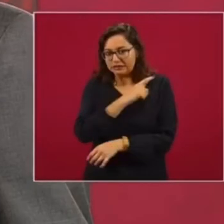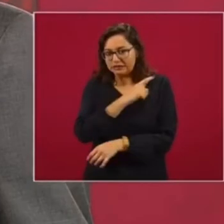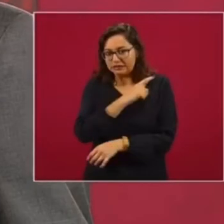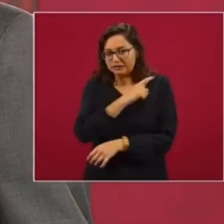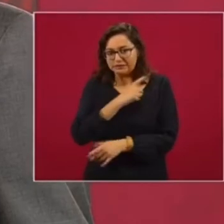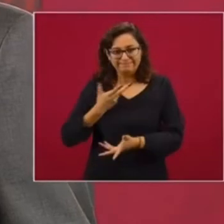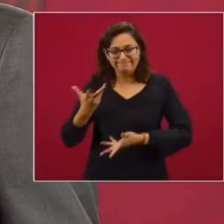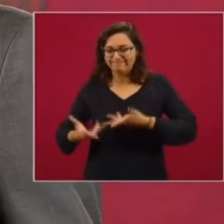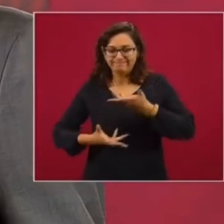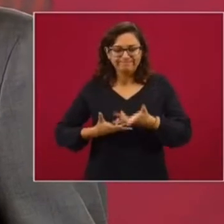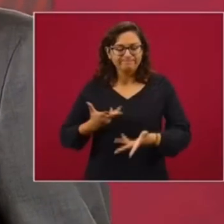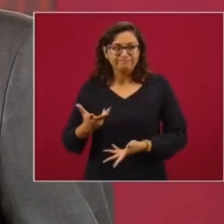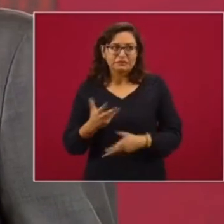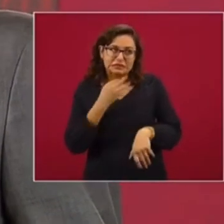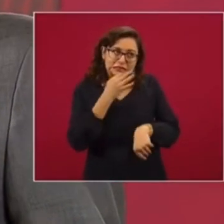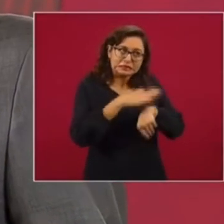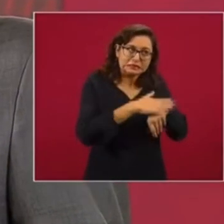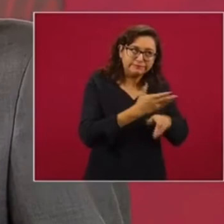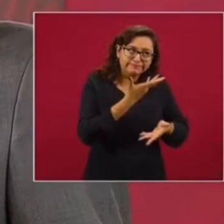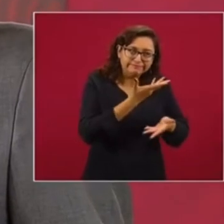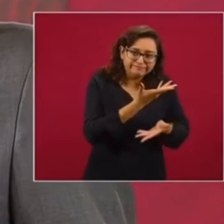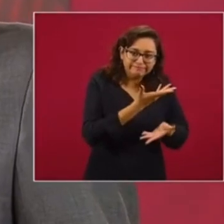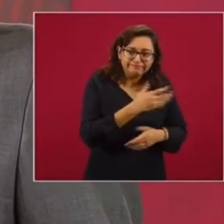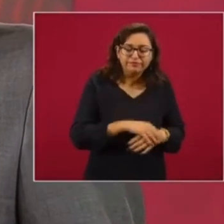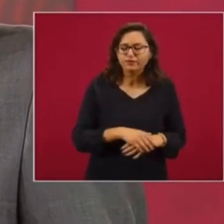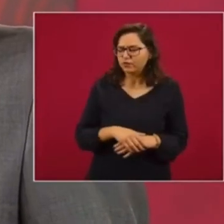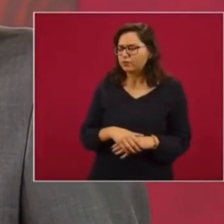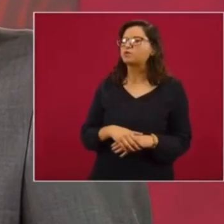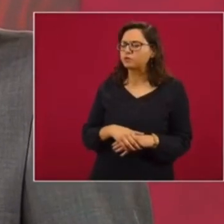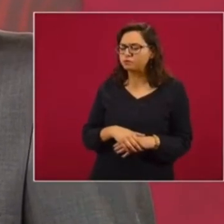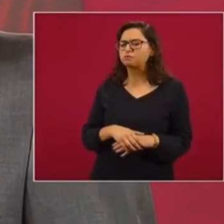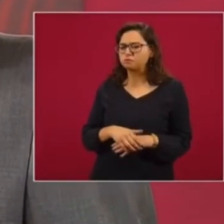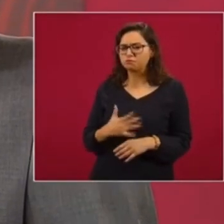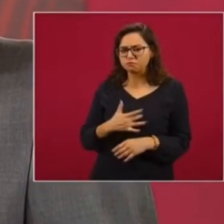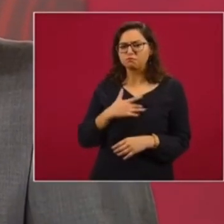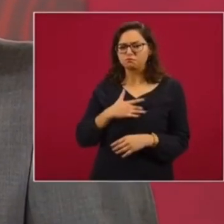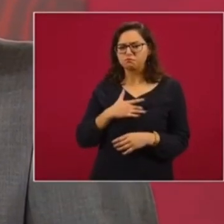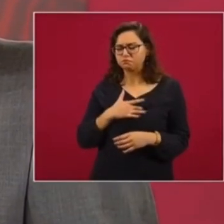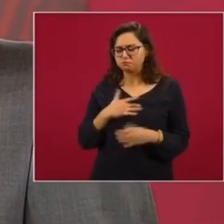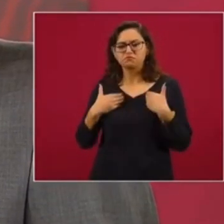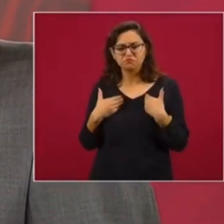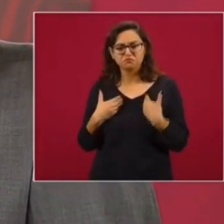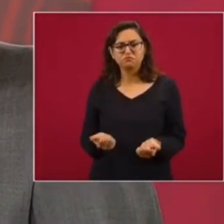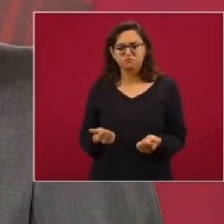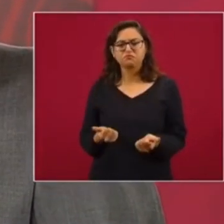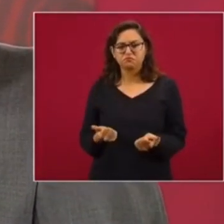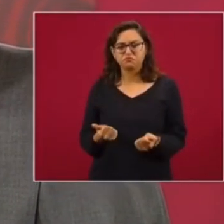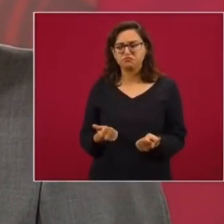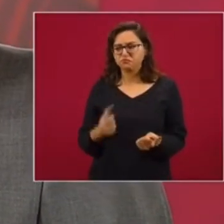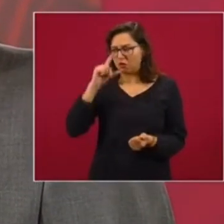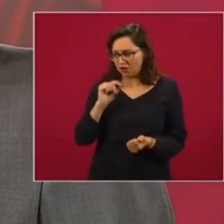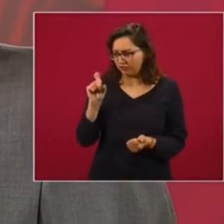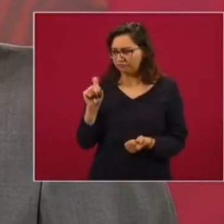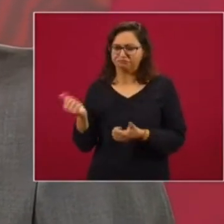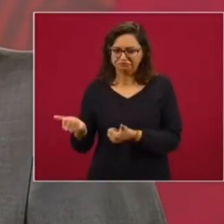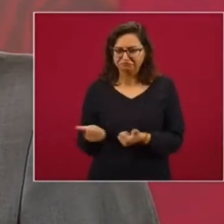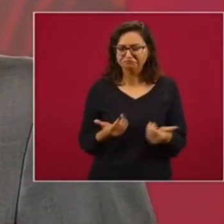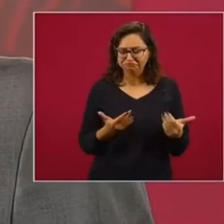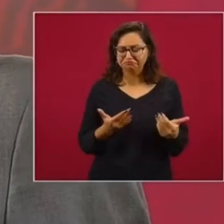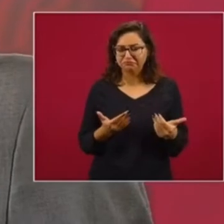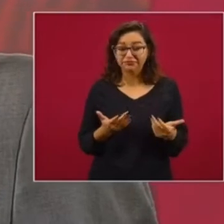Sin embargo, ellos entendieron la circunstancia especial de la entrega del agua, sobre todo por